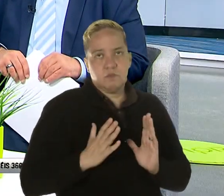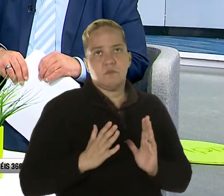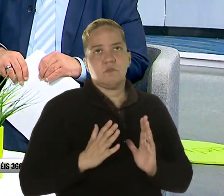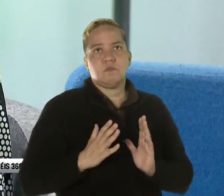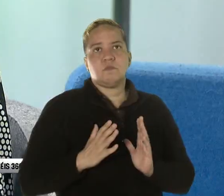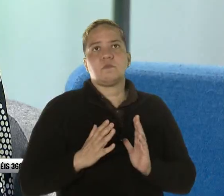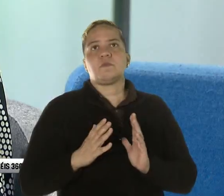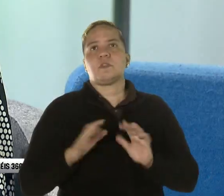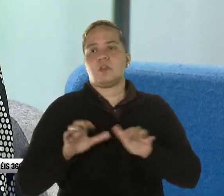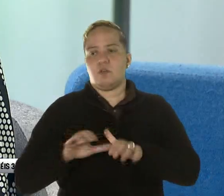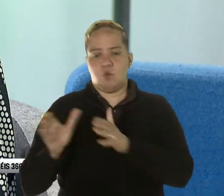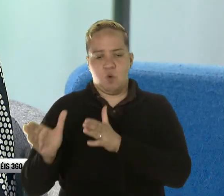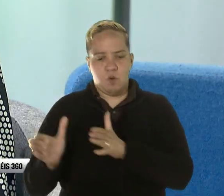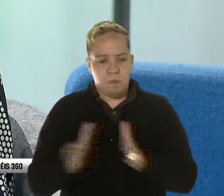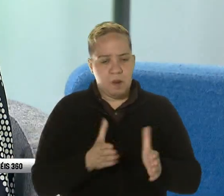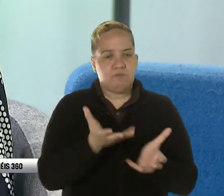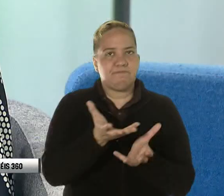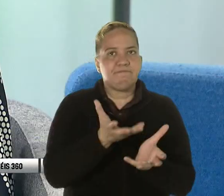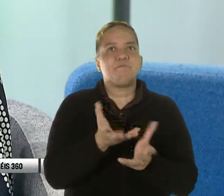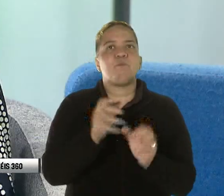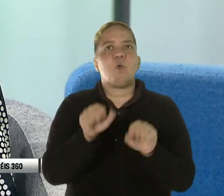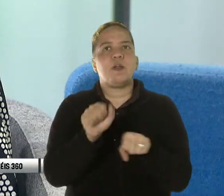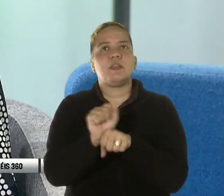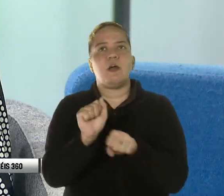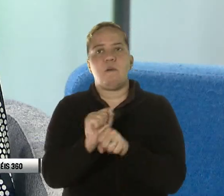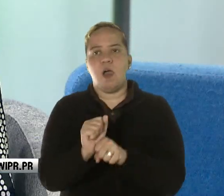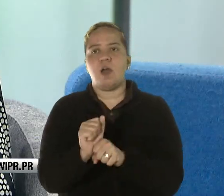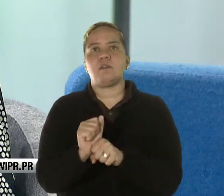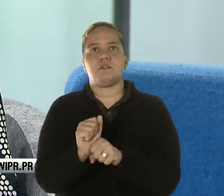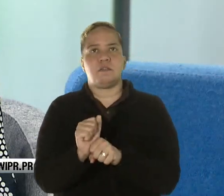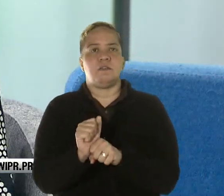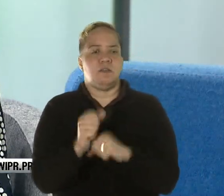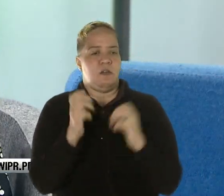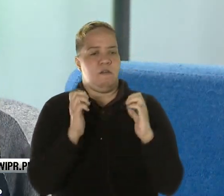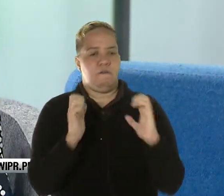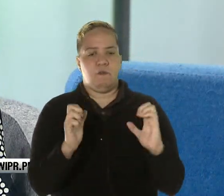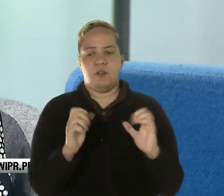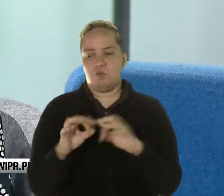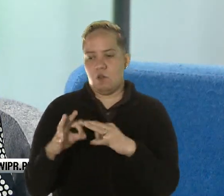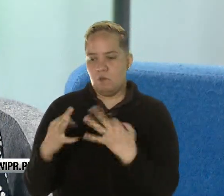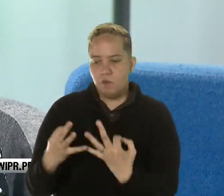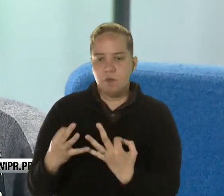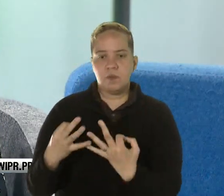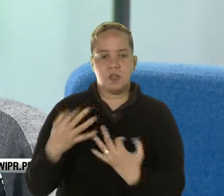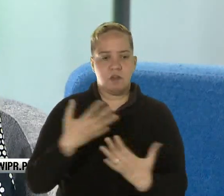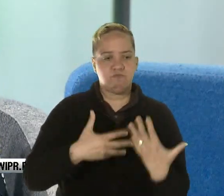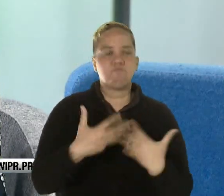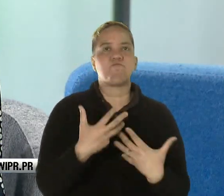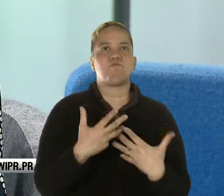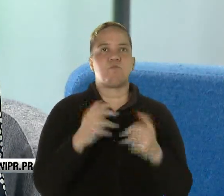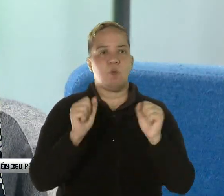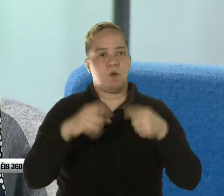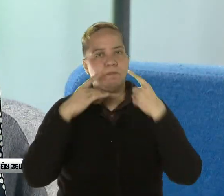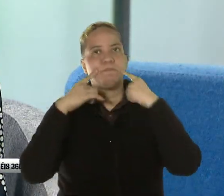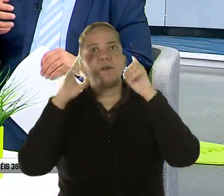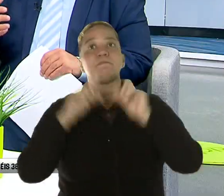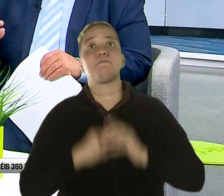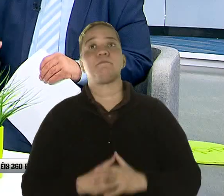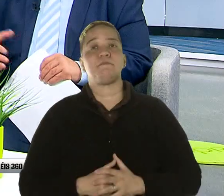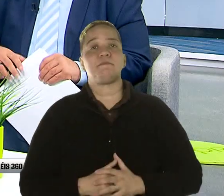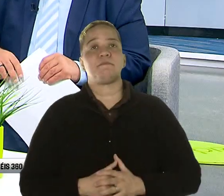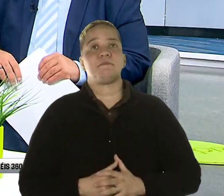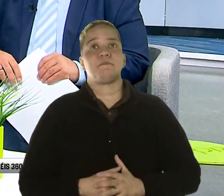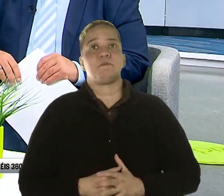tutor y se realiza un plan de intervención para trabajar y que los esfuerzos entre las familias se puedan llevar a cabo. De ahí la